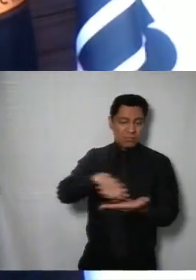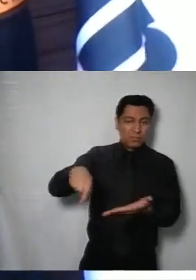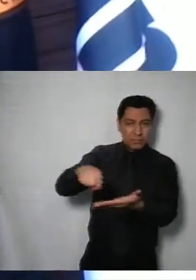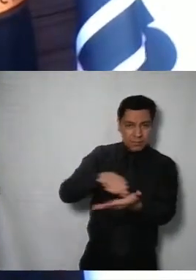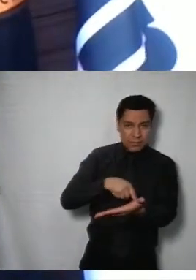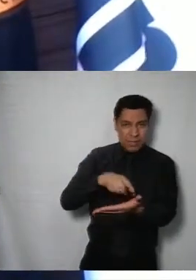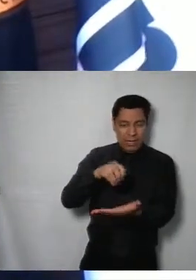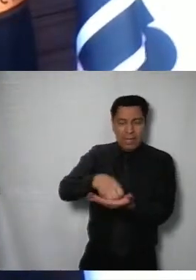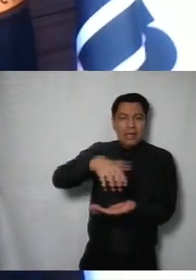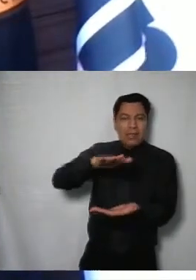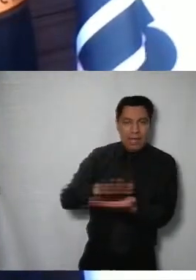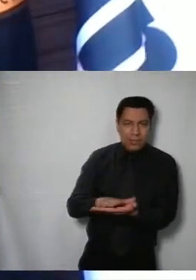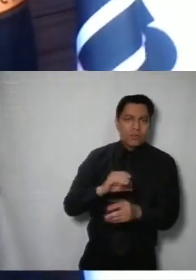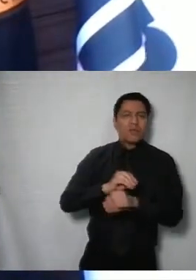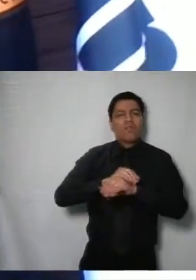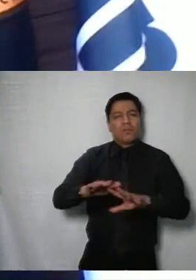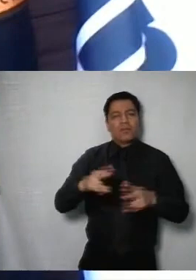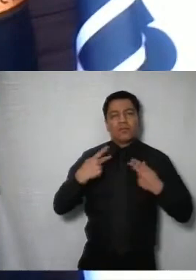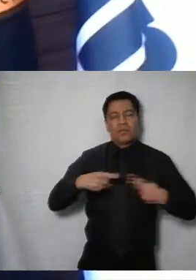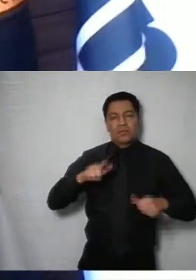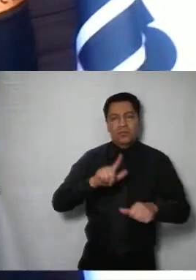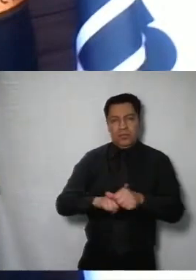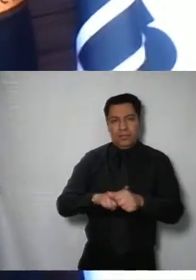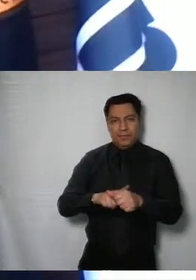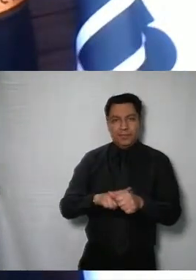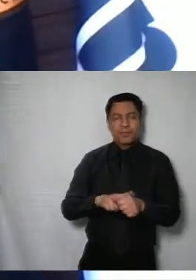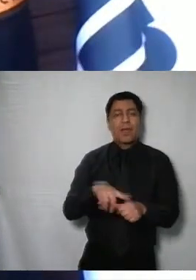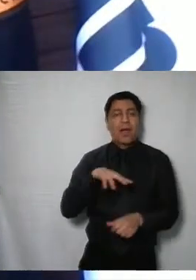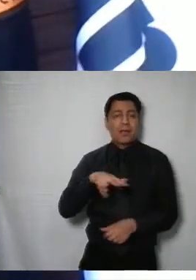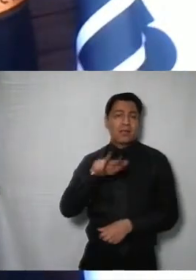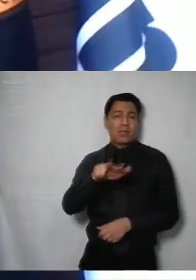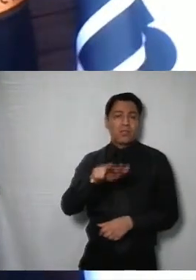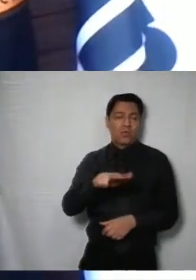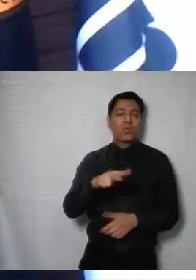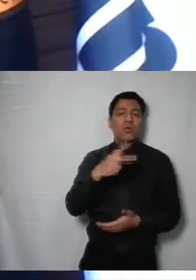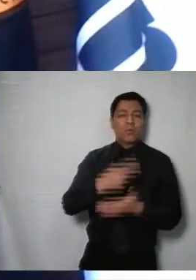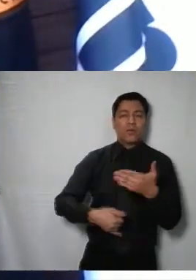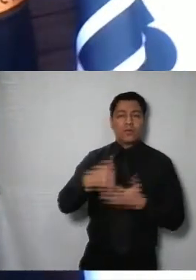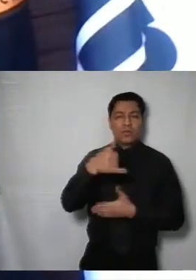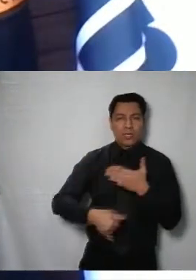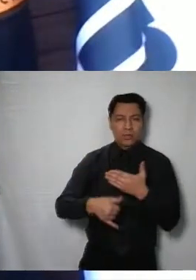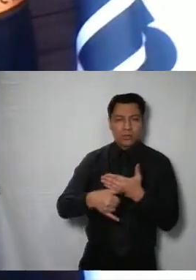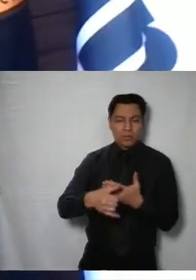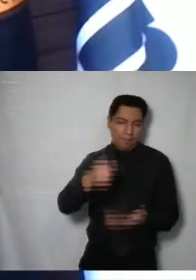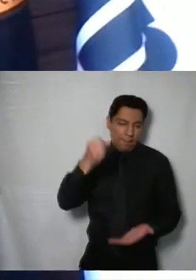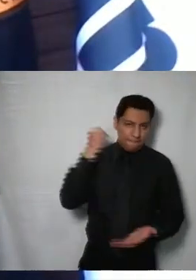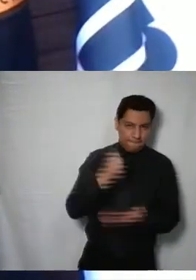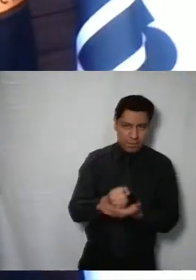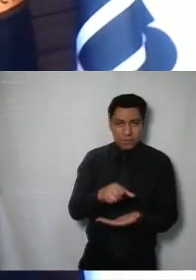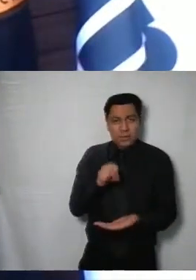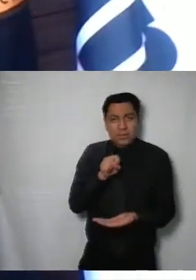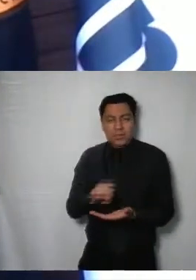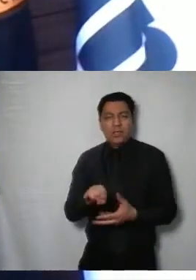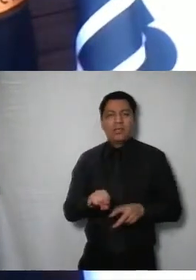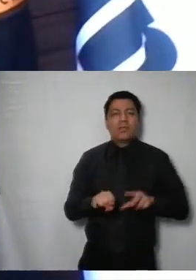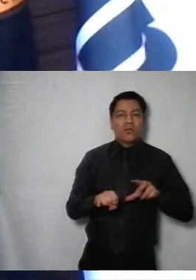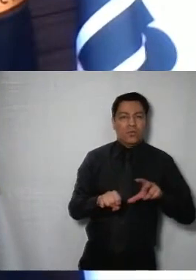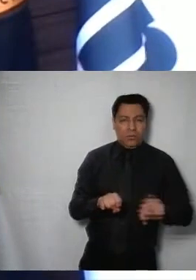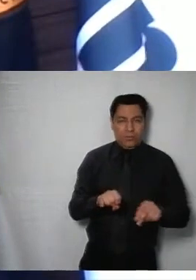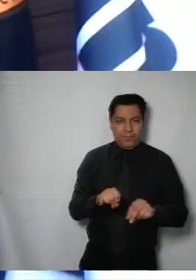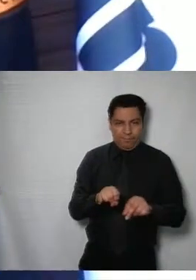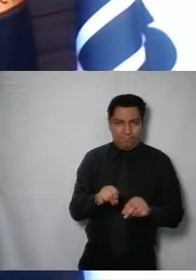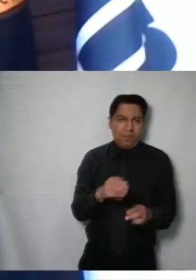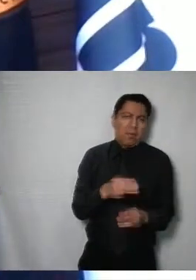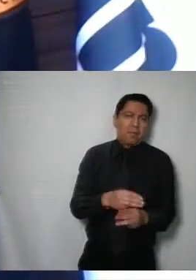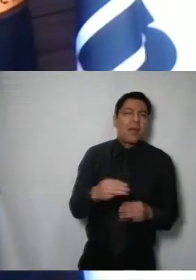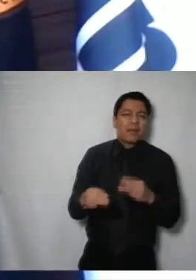Presentación, análisis y, en su caso, aprobación de 118 proyectos de resolución de recursos de revisión en materia de solicitudes de acceso